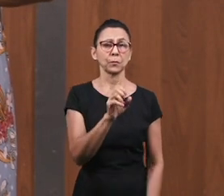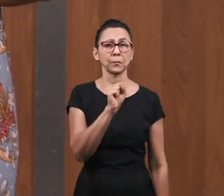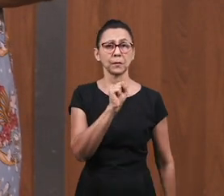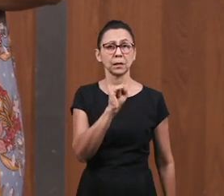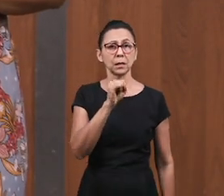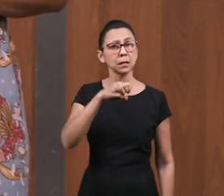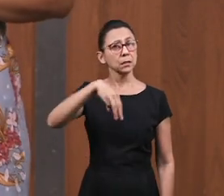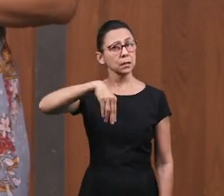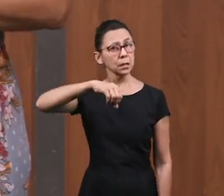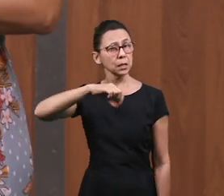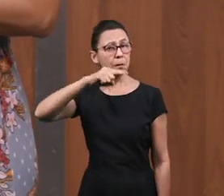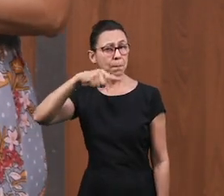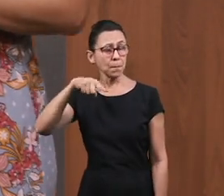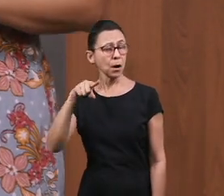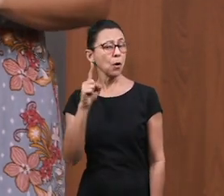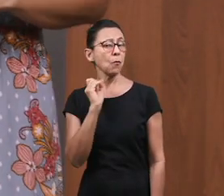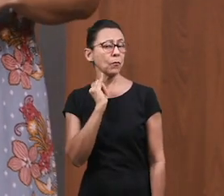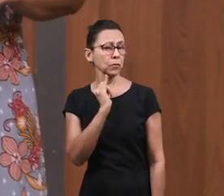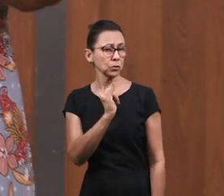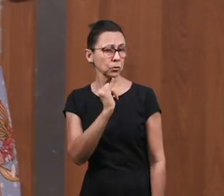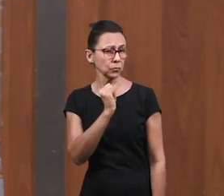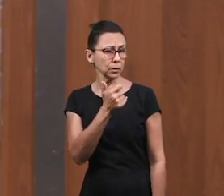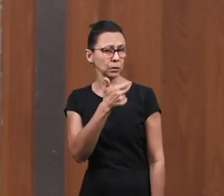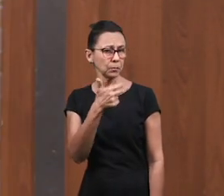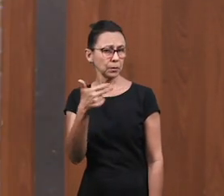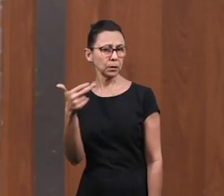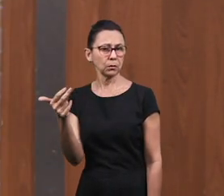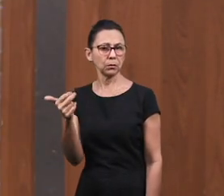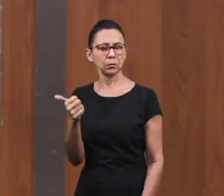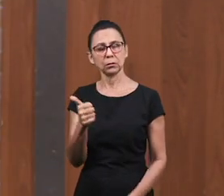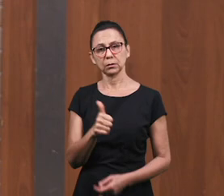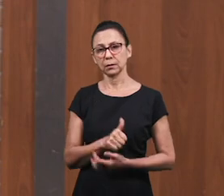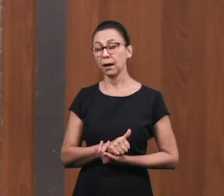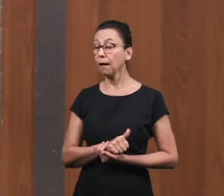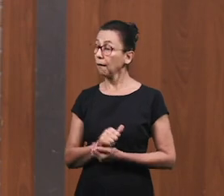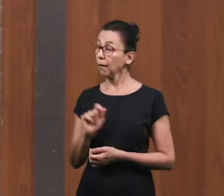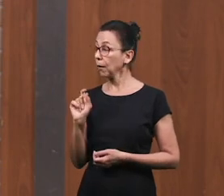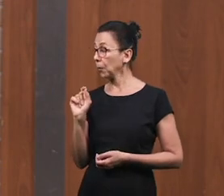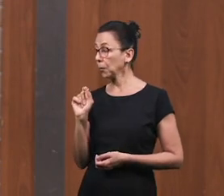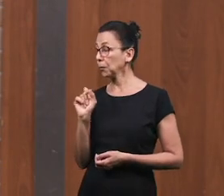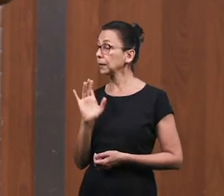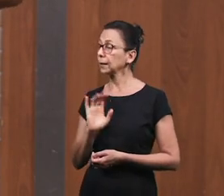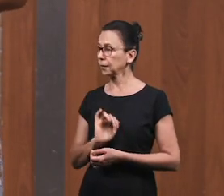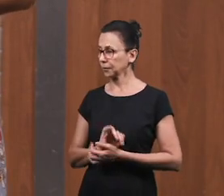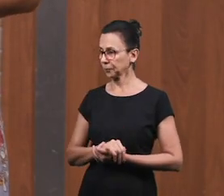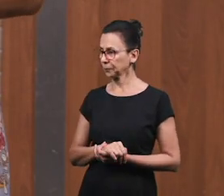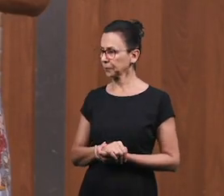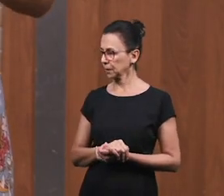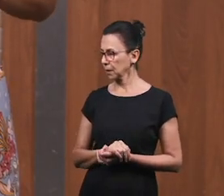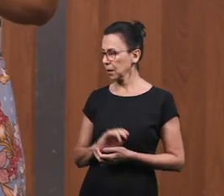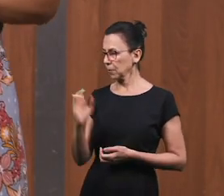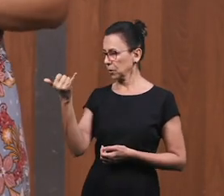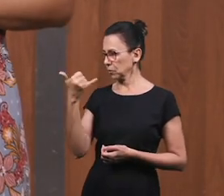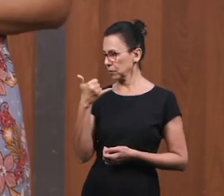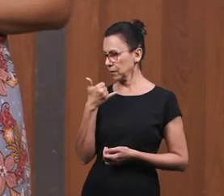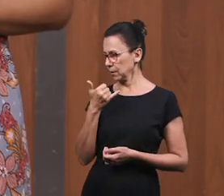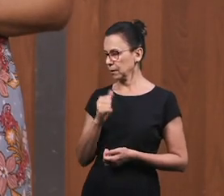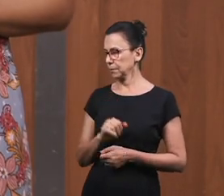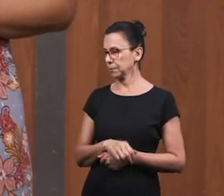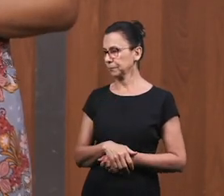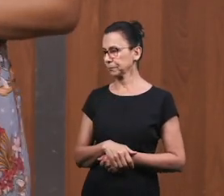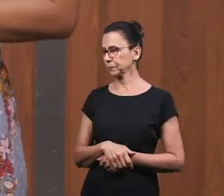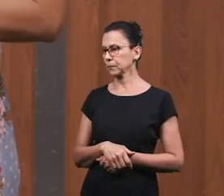Y Simón Sin saber que Jesús Sabía lo que había pensado Habló